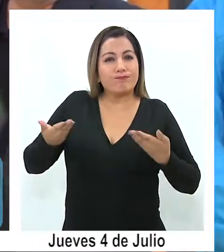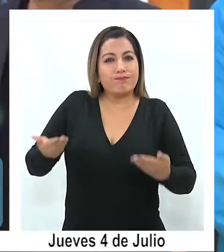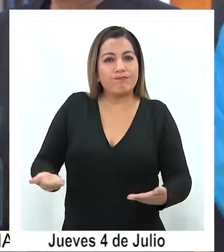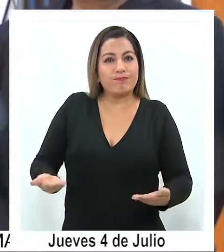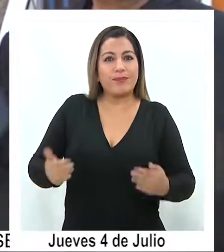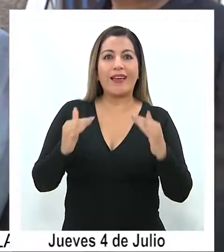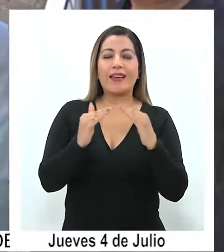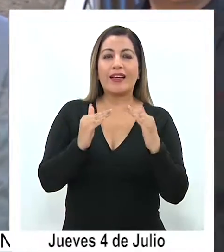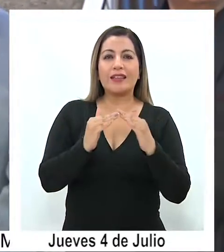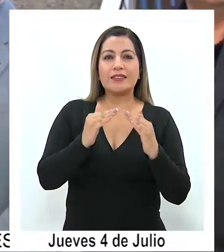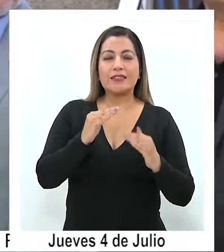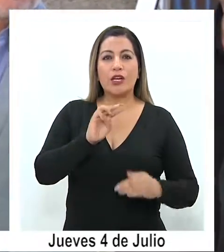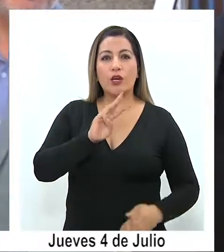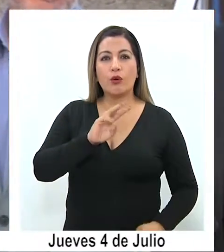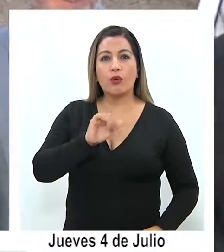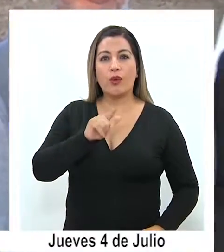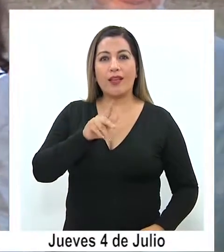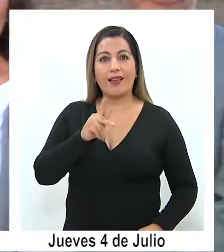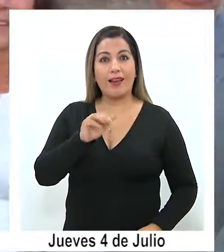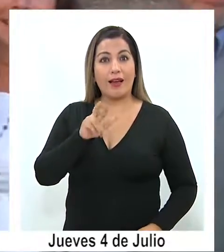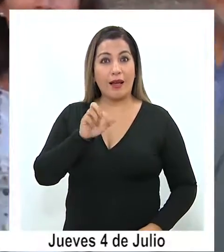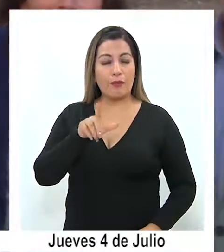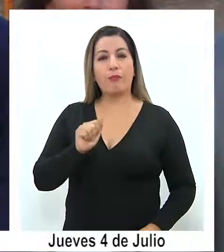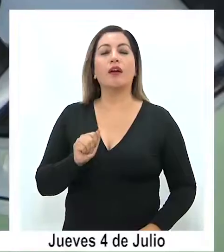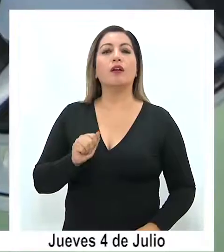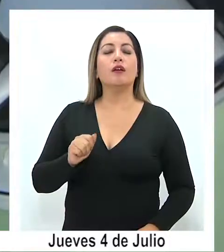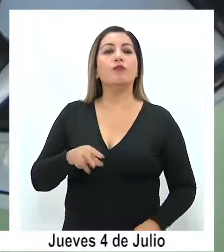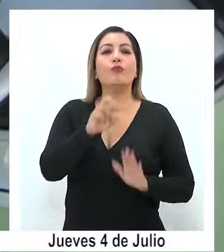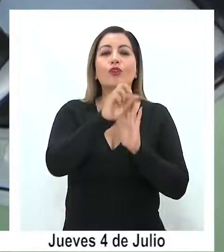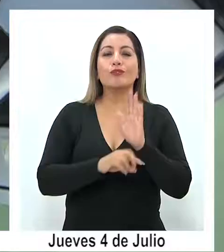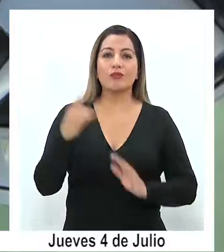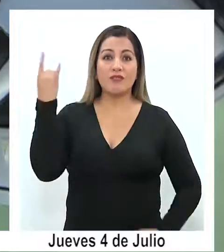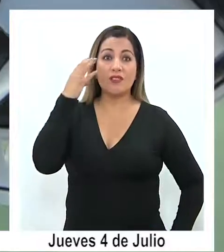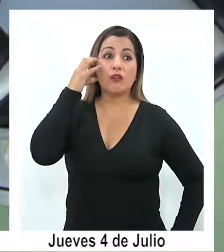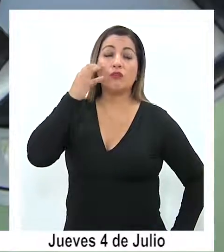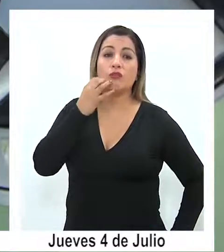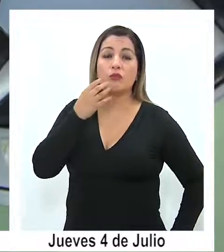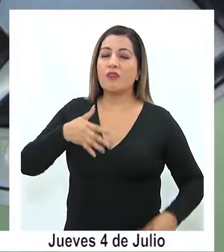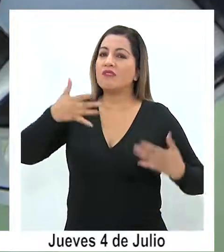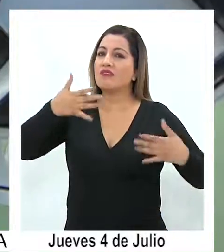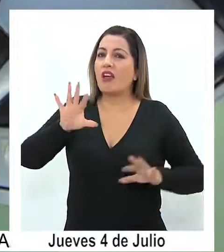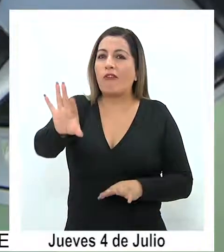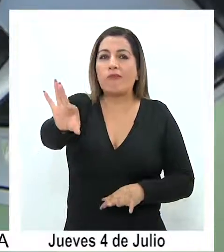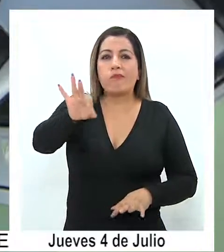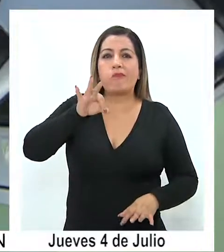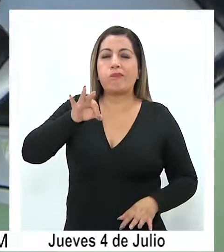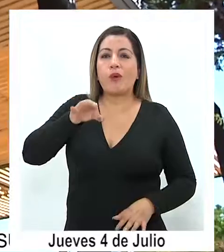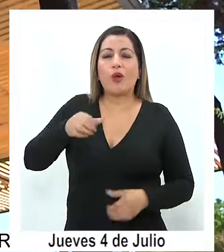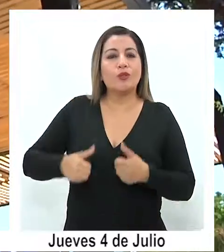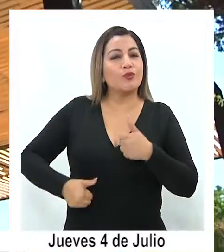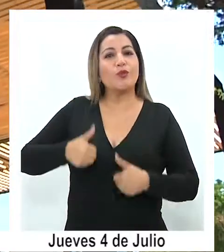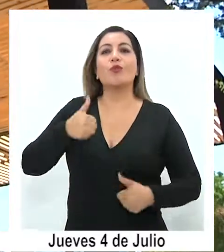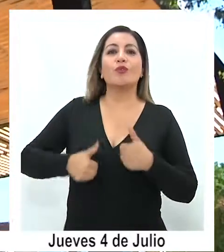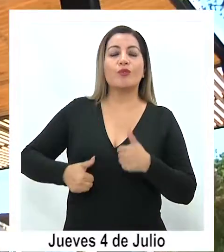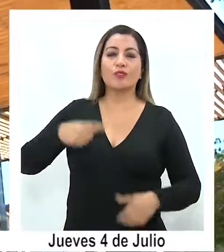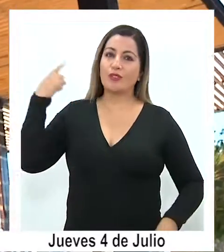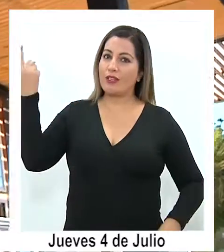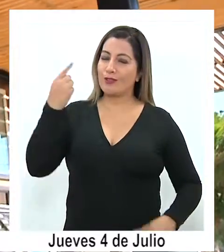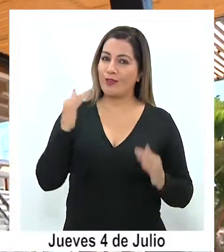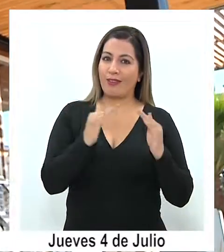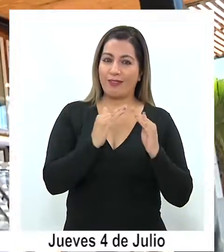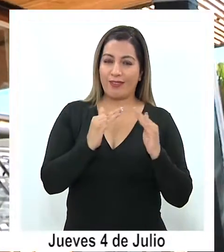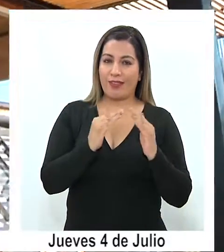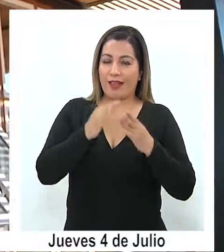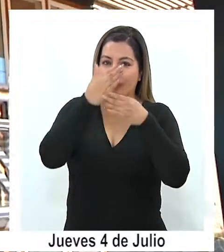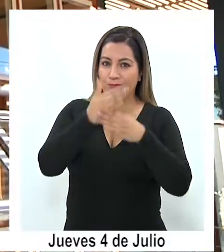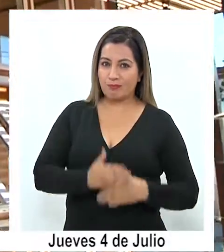entregó la Casa Huilcalpa, proyecto de la Universidad Arturo Prat, que resultará finalista en un concurso nacional de